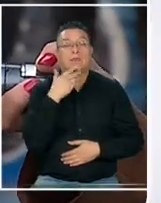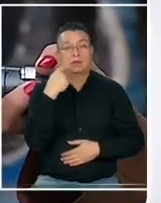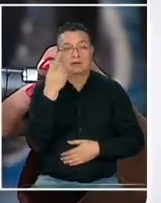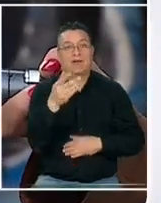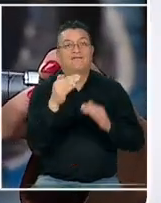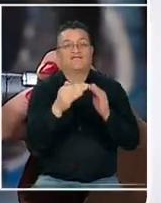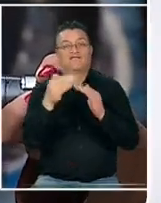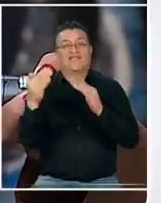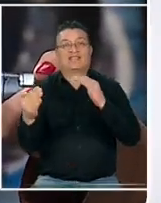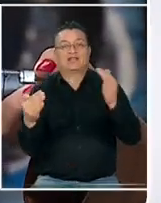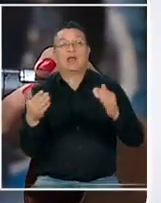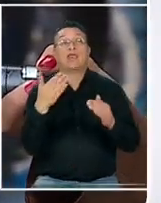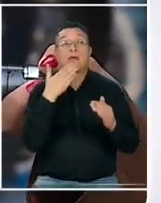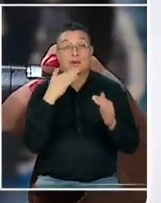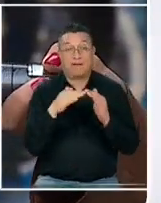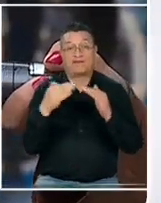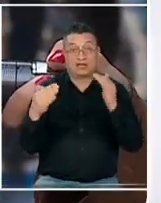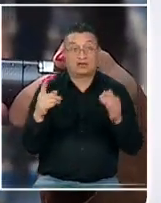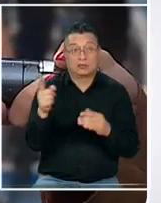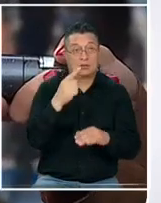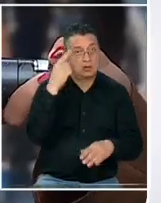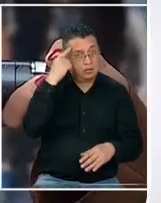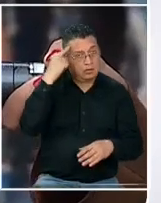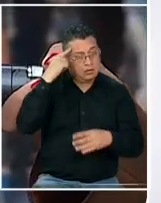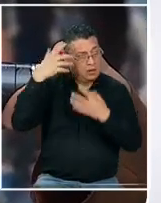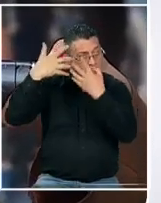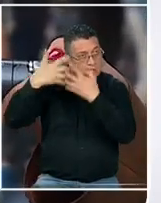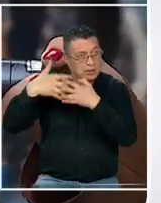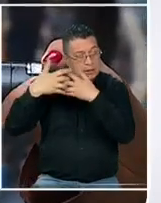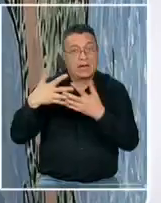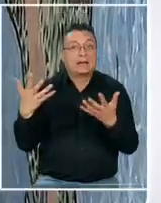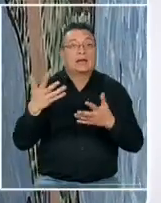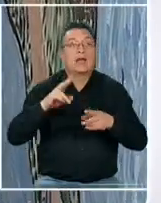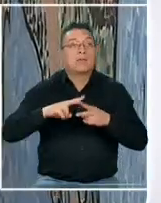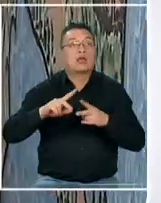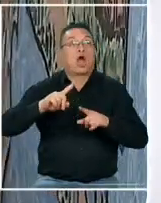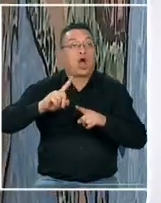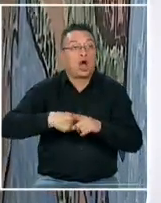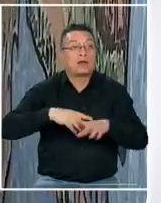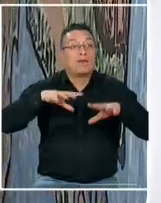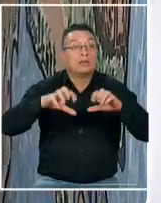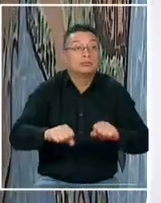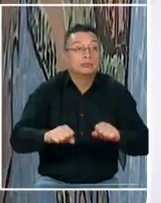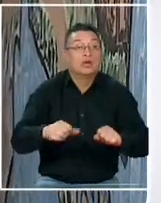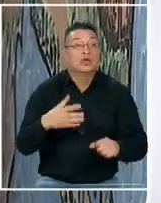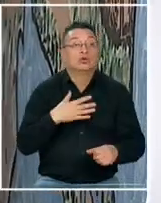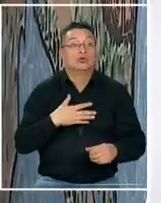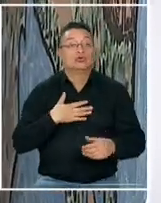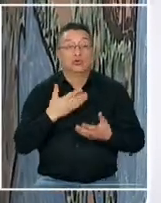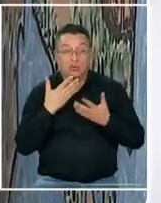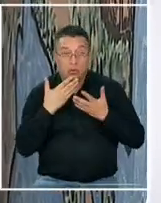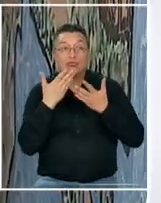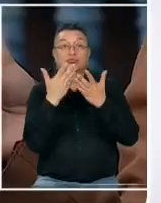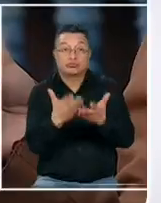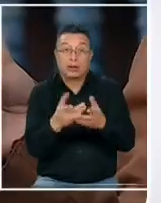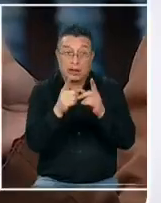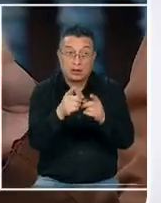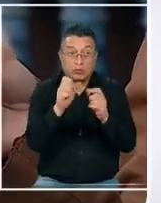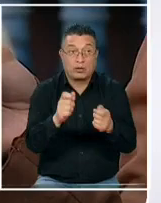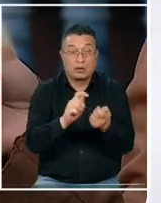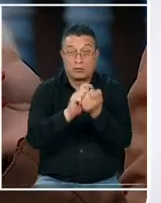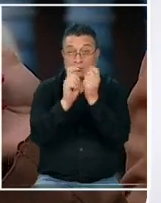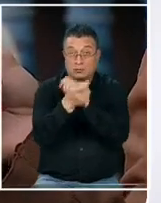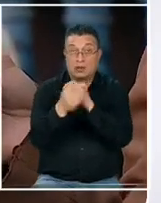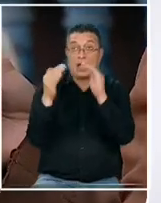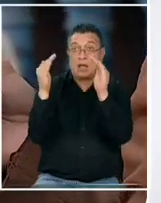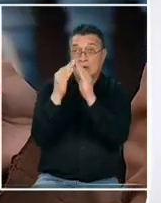vecinos pero también los vecinos deben estar pensando en este minuto qué va a pasar se la van a volver a tomar nosotros le ofrecimos a ella poder reconvertir la